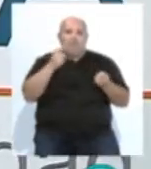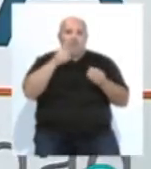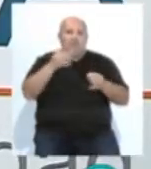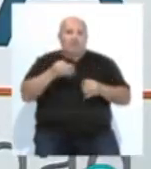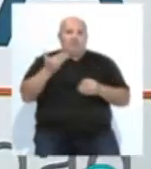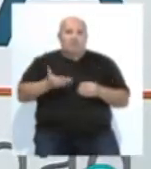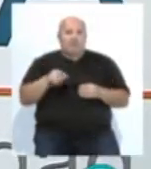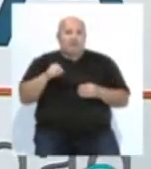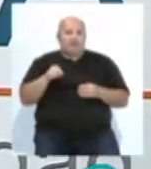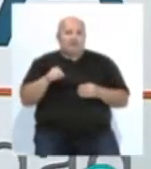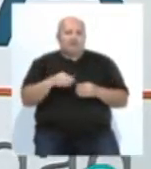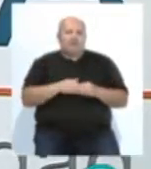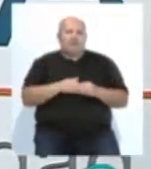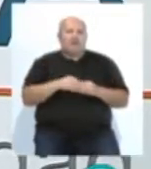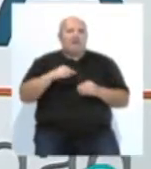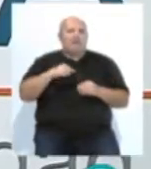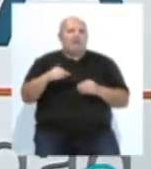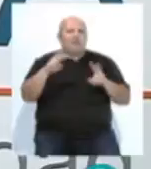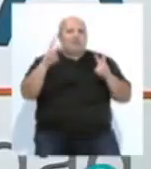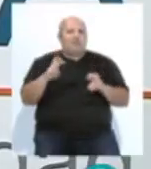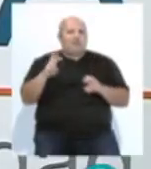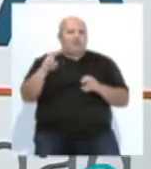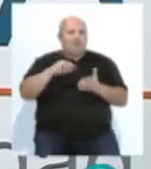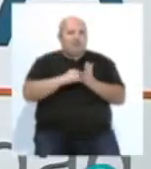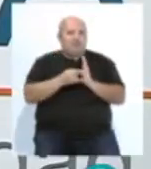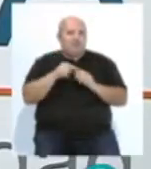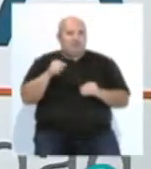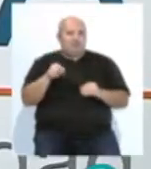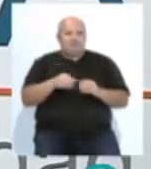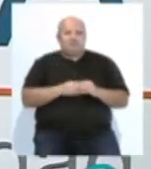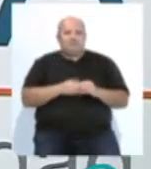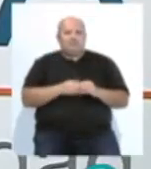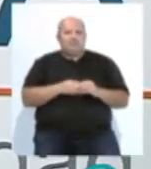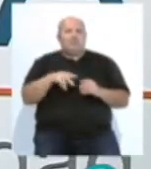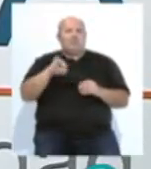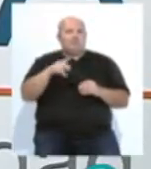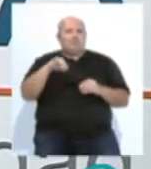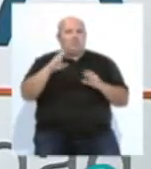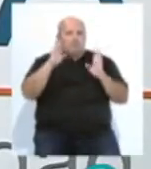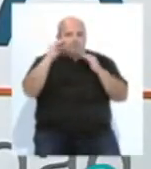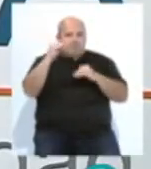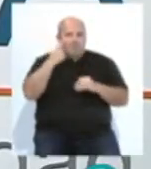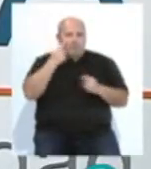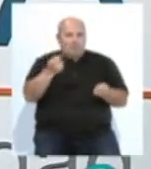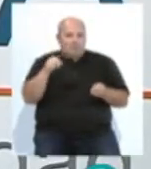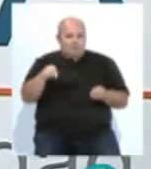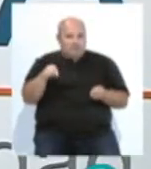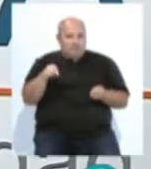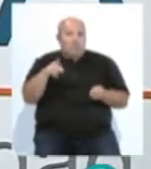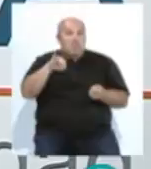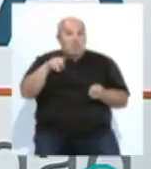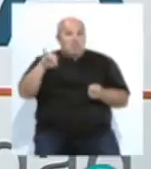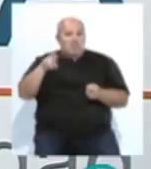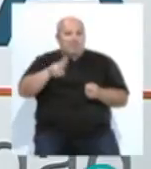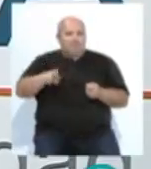verdaderamente importante, de la ejecución del citado proyecto. Muy, muy pendientes. ¿Y por qué le digo